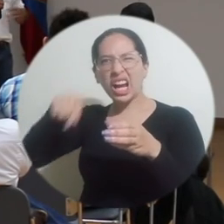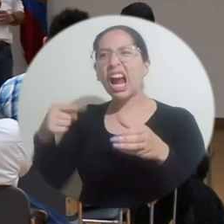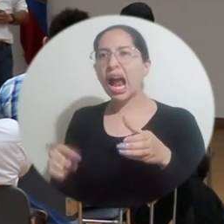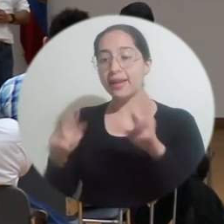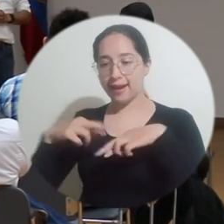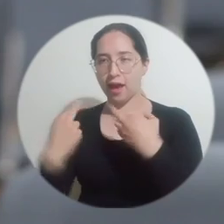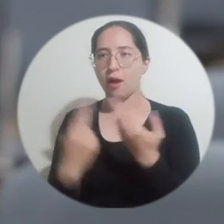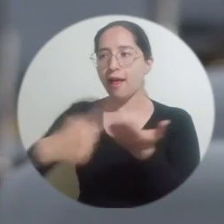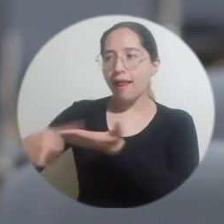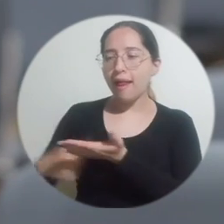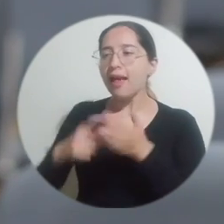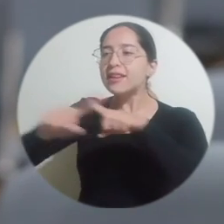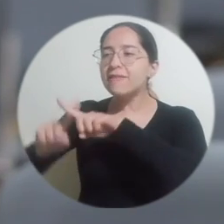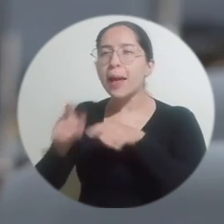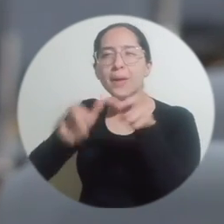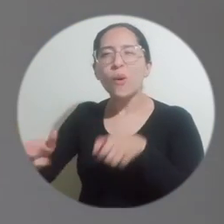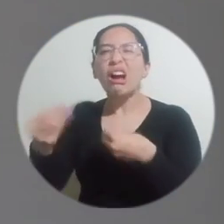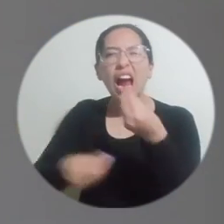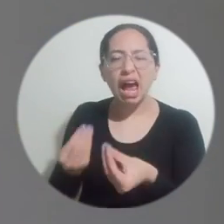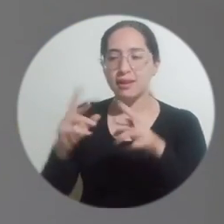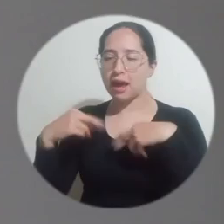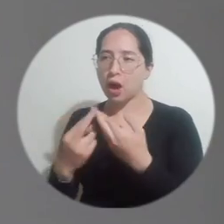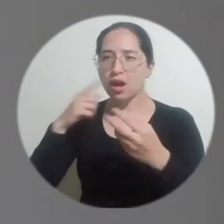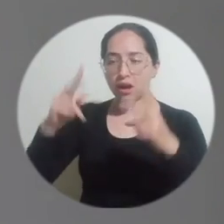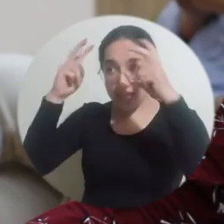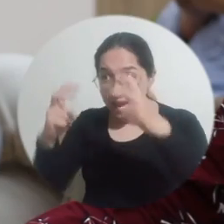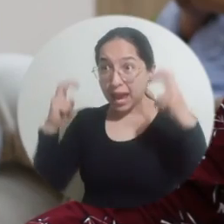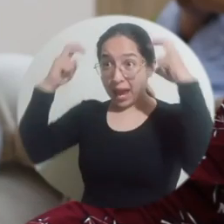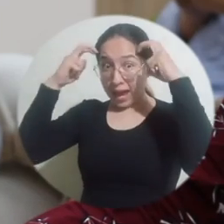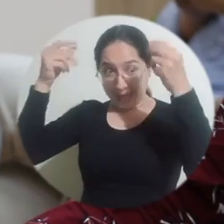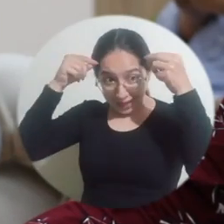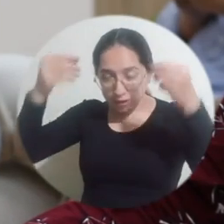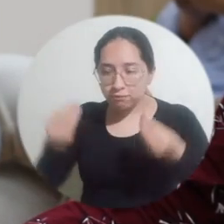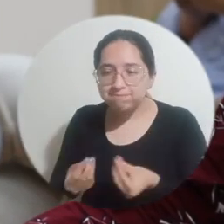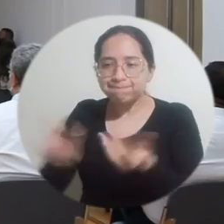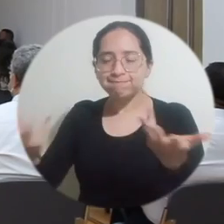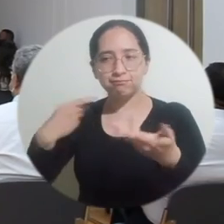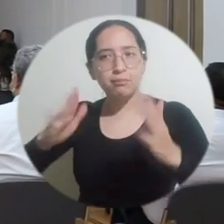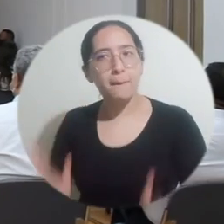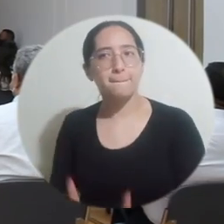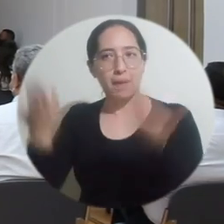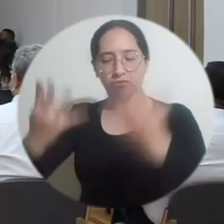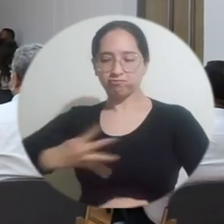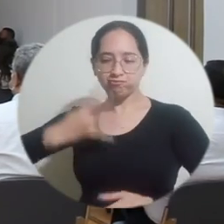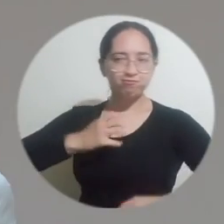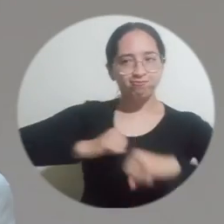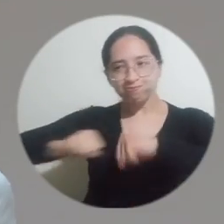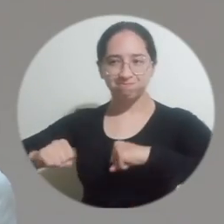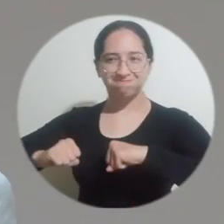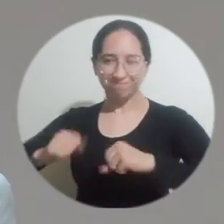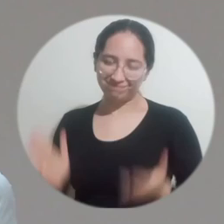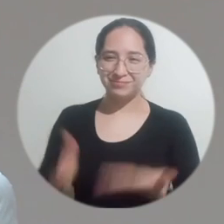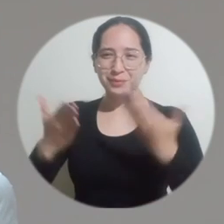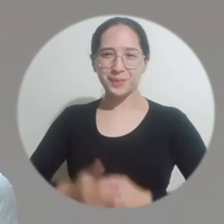de diálogo, cooperación y participación donde diversos actores trabajan por generar nuevos conocimientos e iniciativas para impulsar la